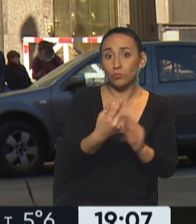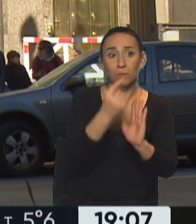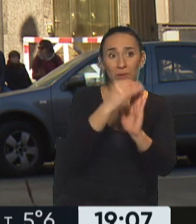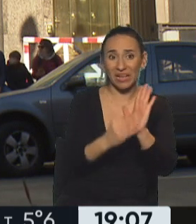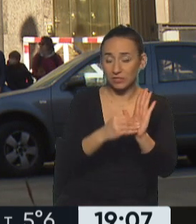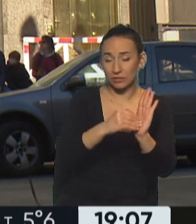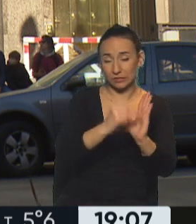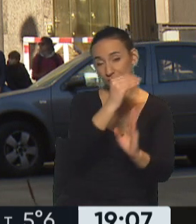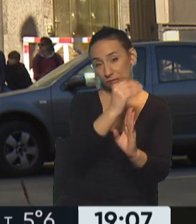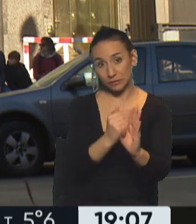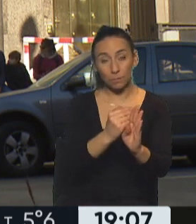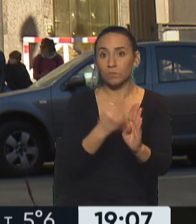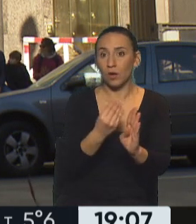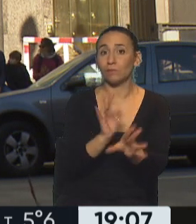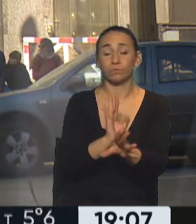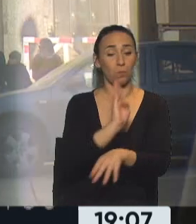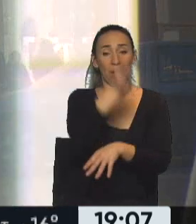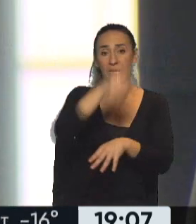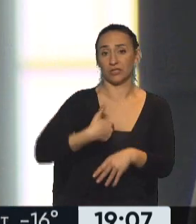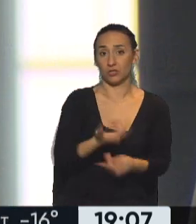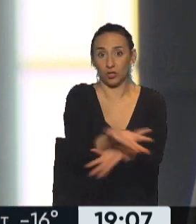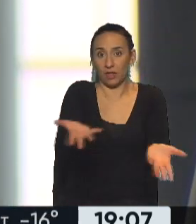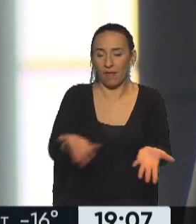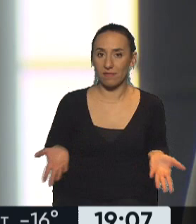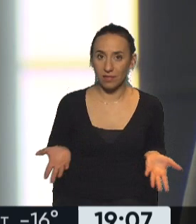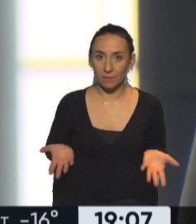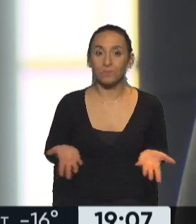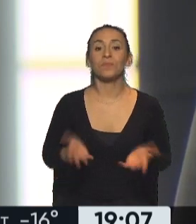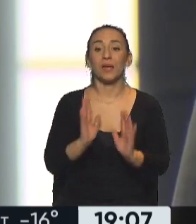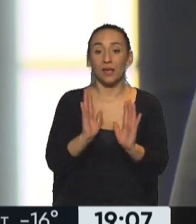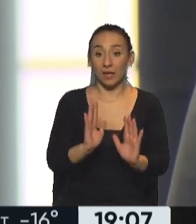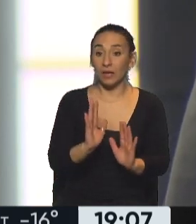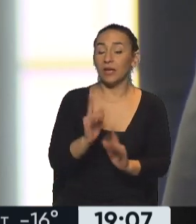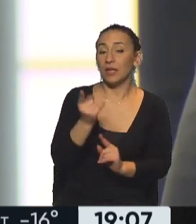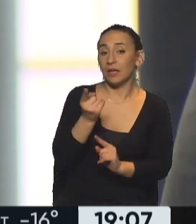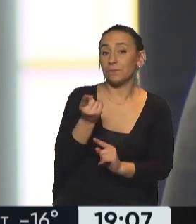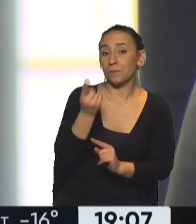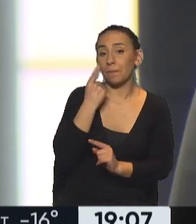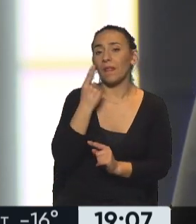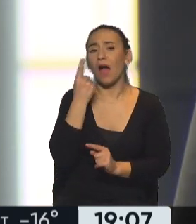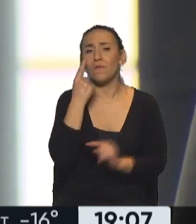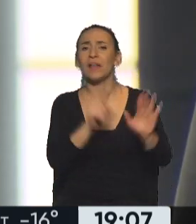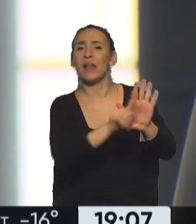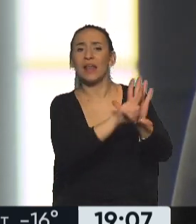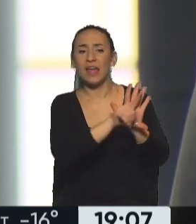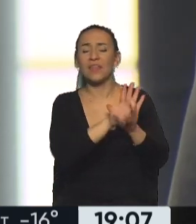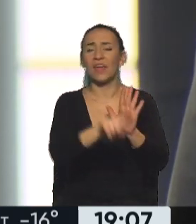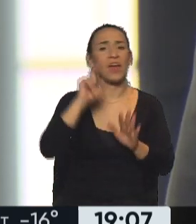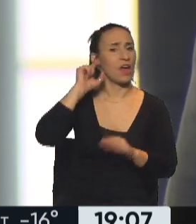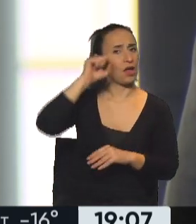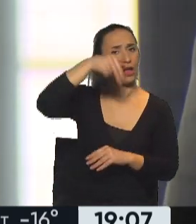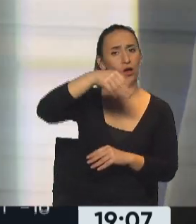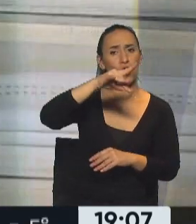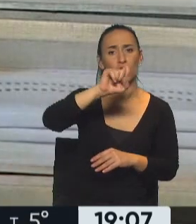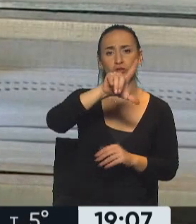trabajador y a la sociedad en su conjunto. Fundamentalmente estamos viendo ahí qué pasa con la aplicación de la ley de góndolas, qué pasa con la monopolización